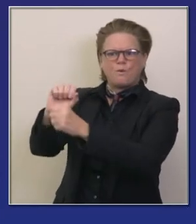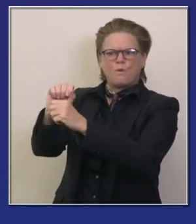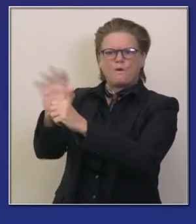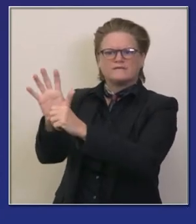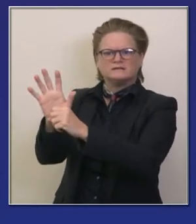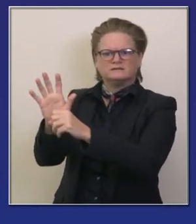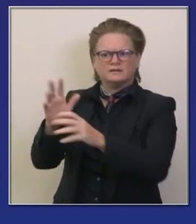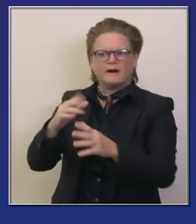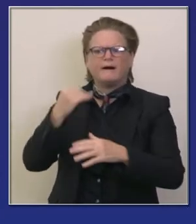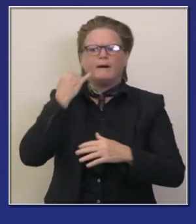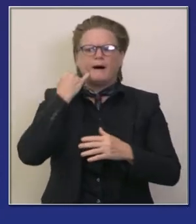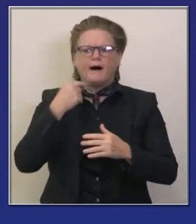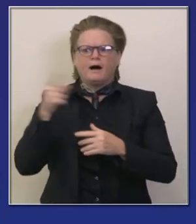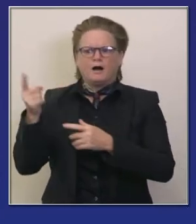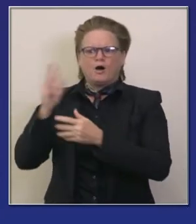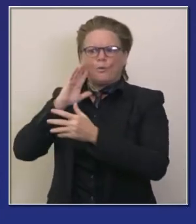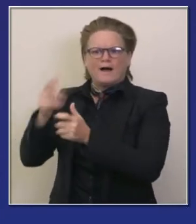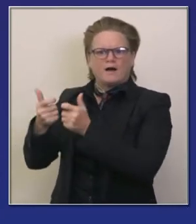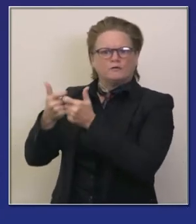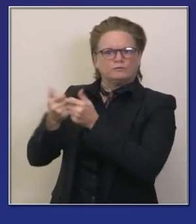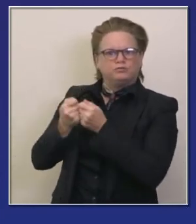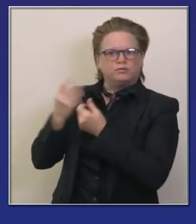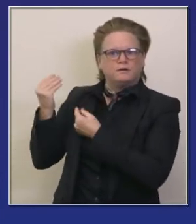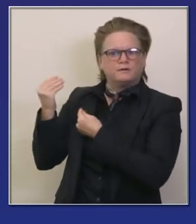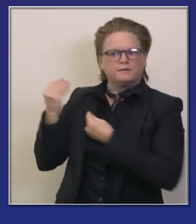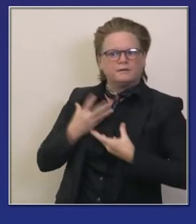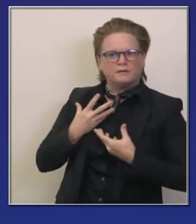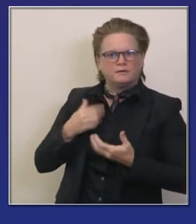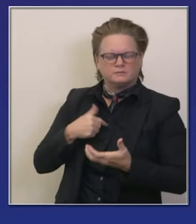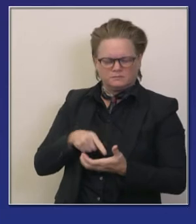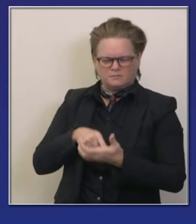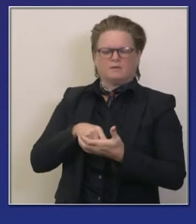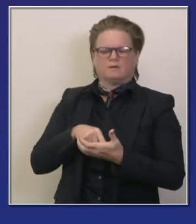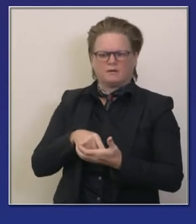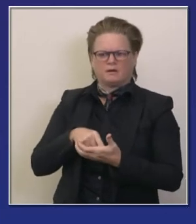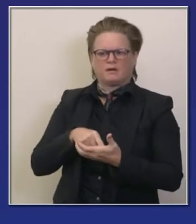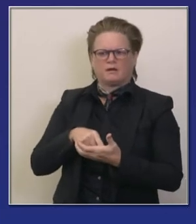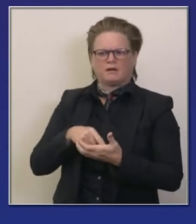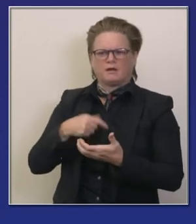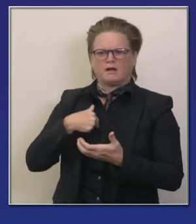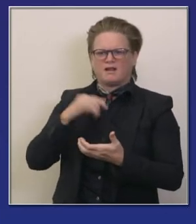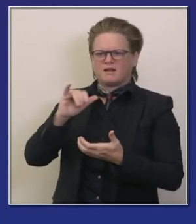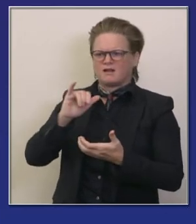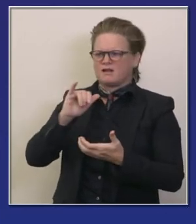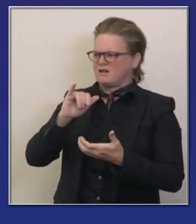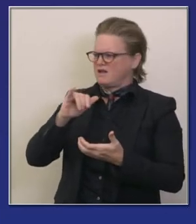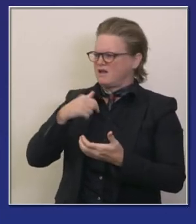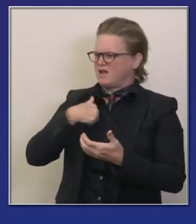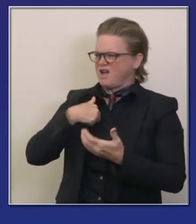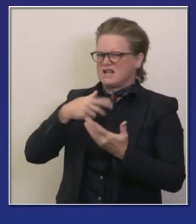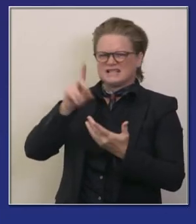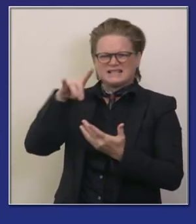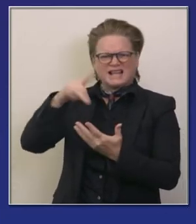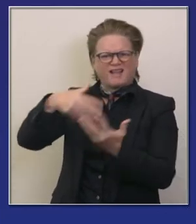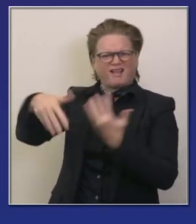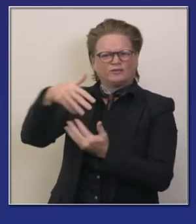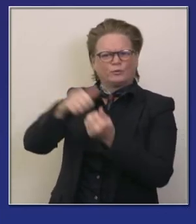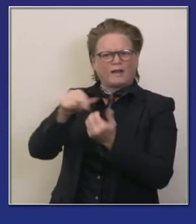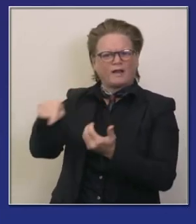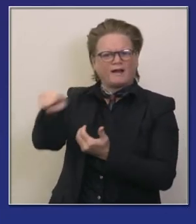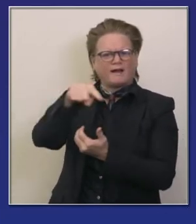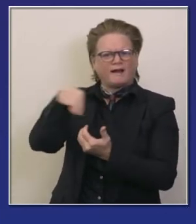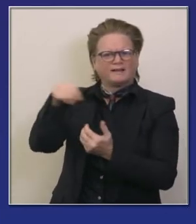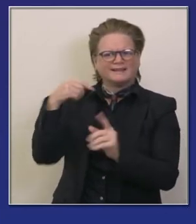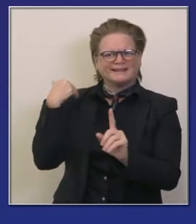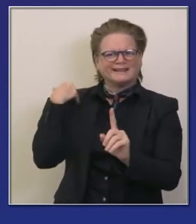recuerdo es 100% privada segura 100% voluntaria uno o participa o no